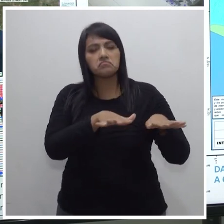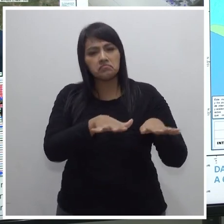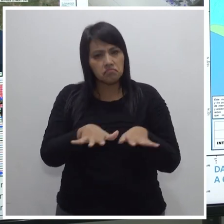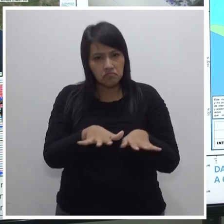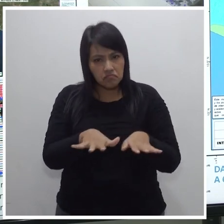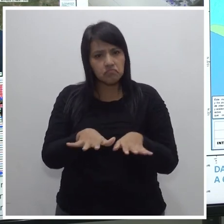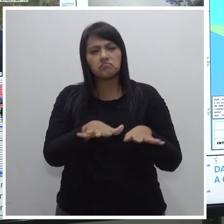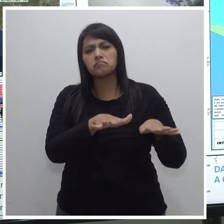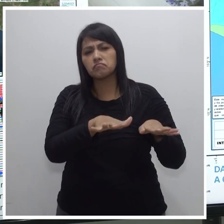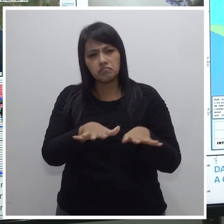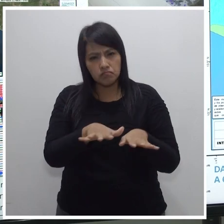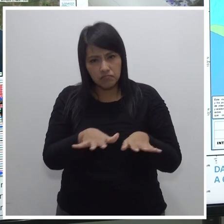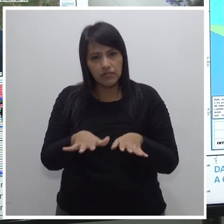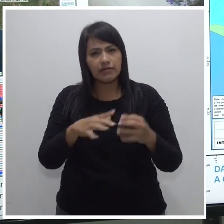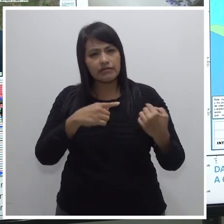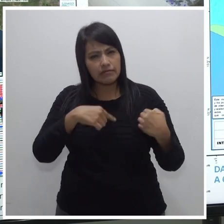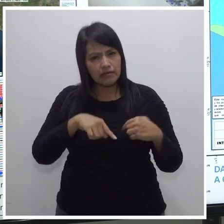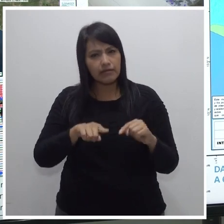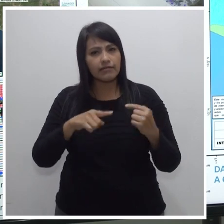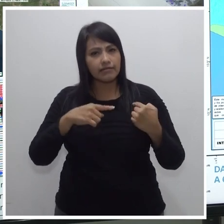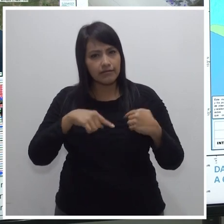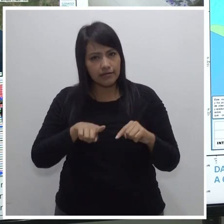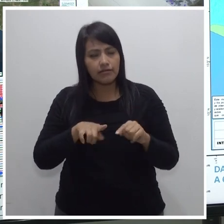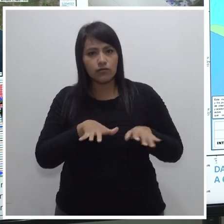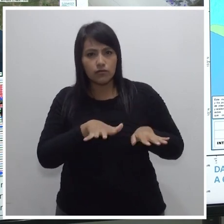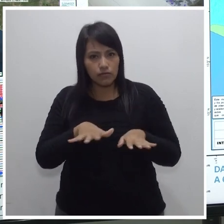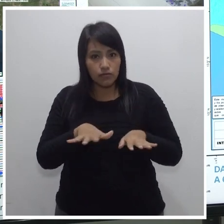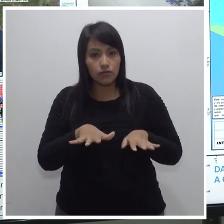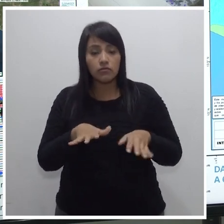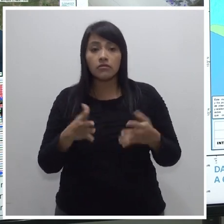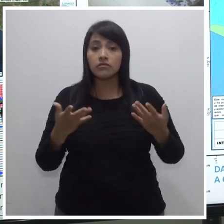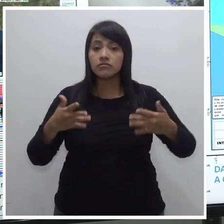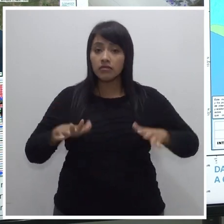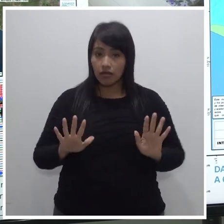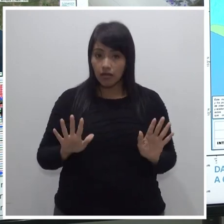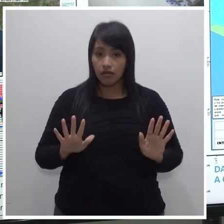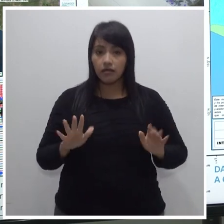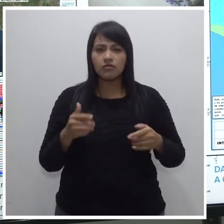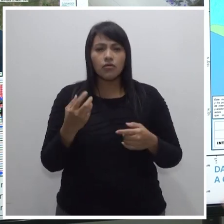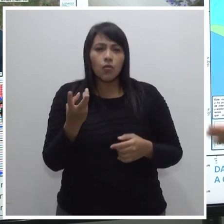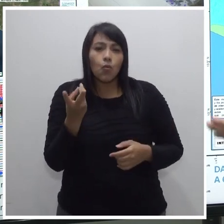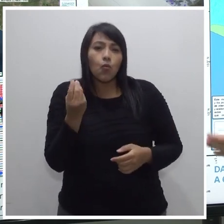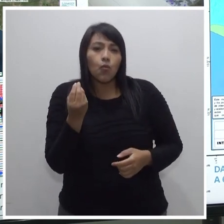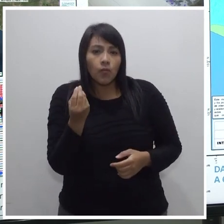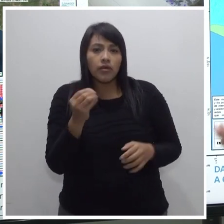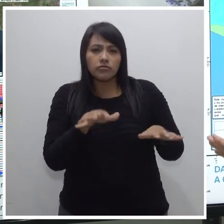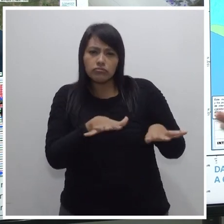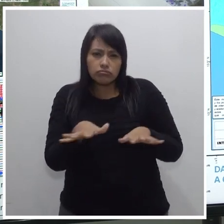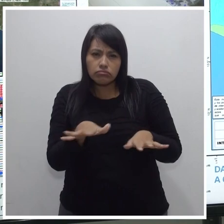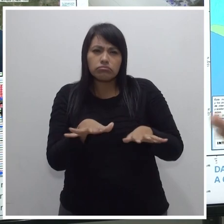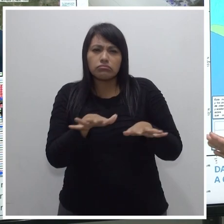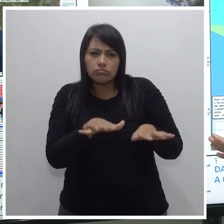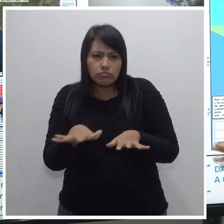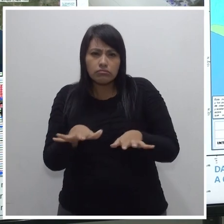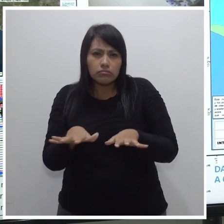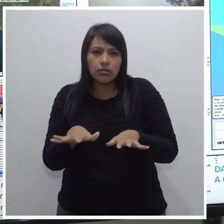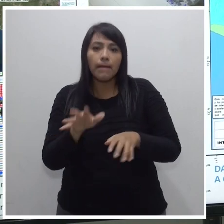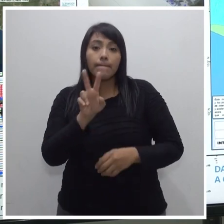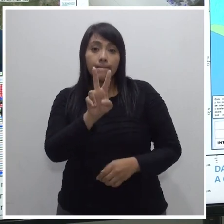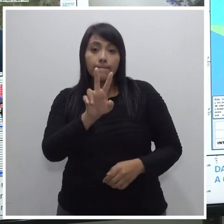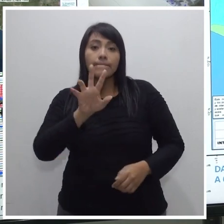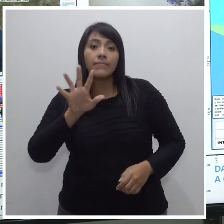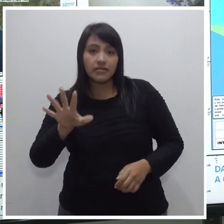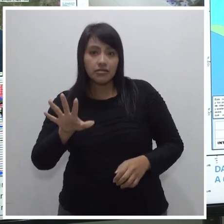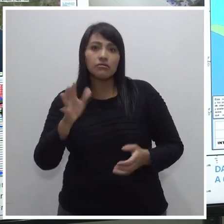a seguir teniendo estas réplicas. Llevamos ya en réplicas 25 sismos